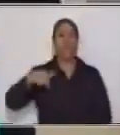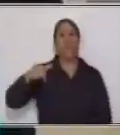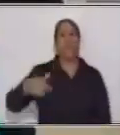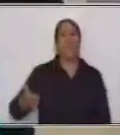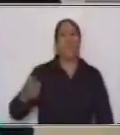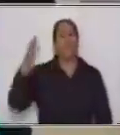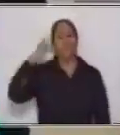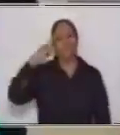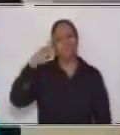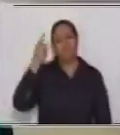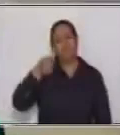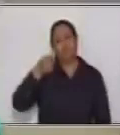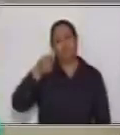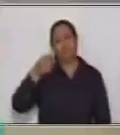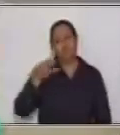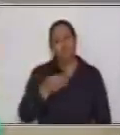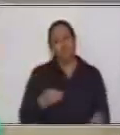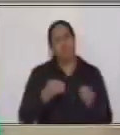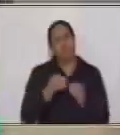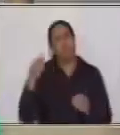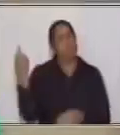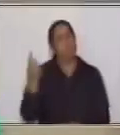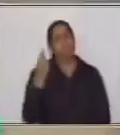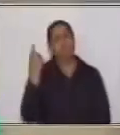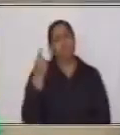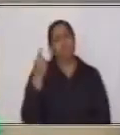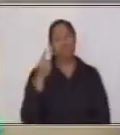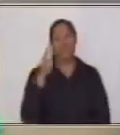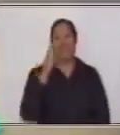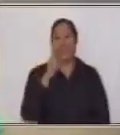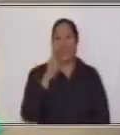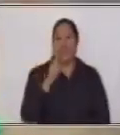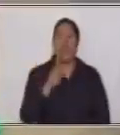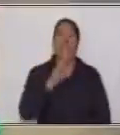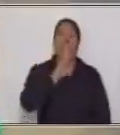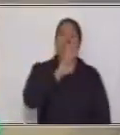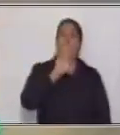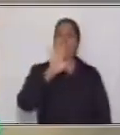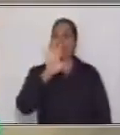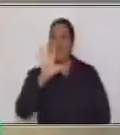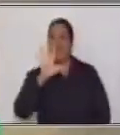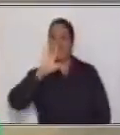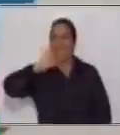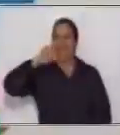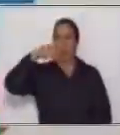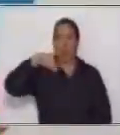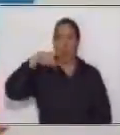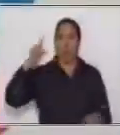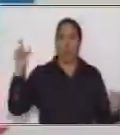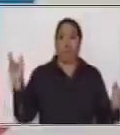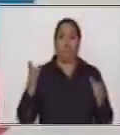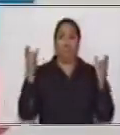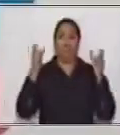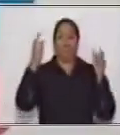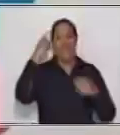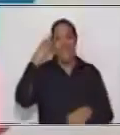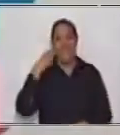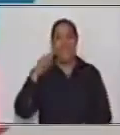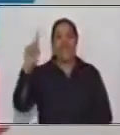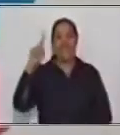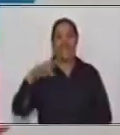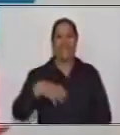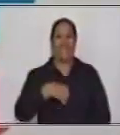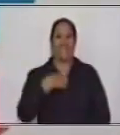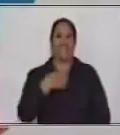recordar algo muy importante. El día 25 de junio, celebramos el Día del